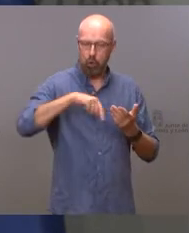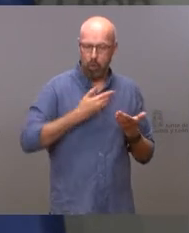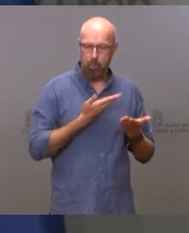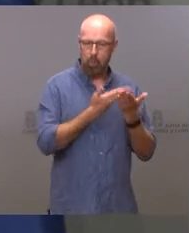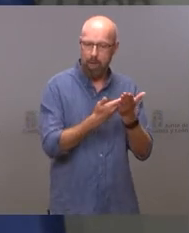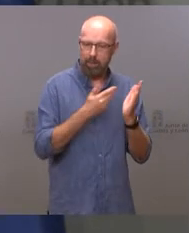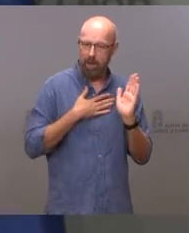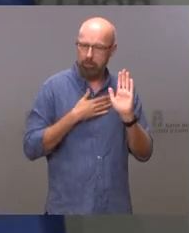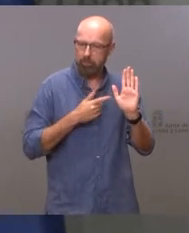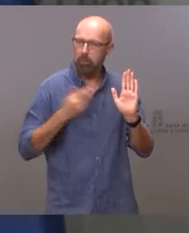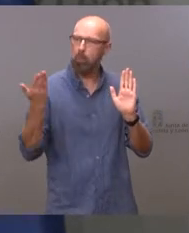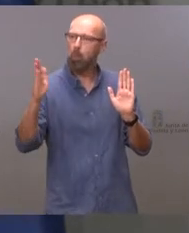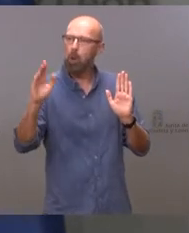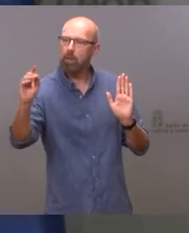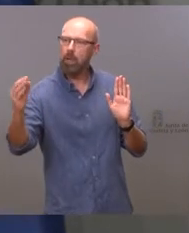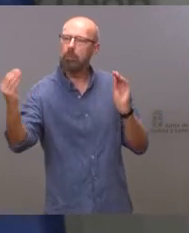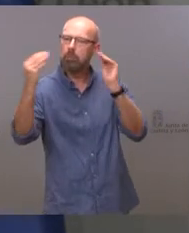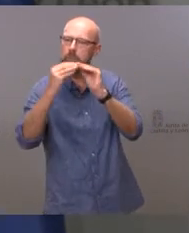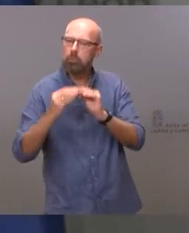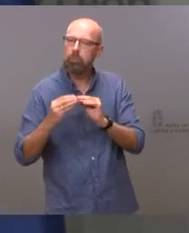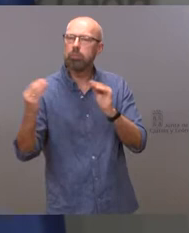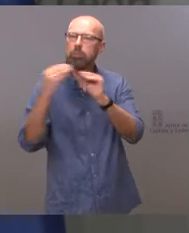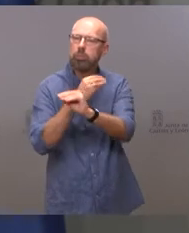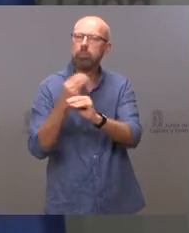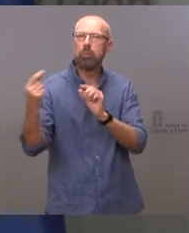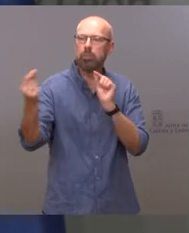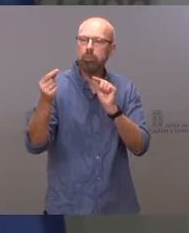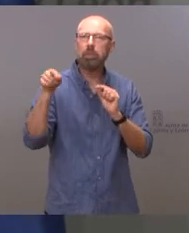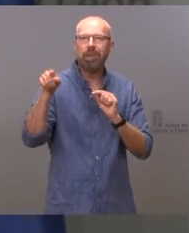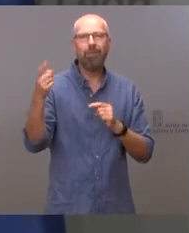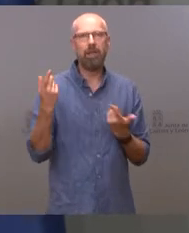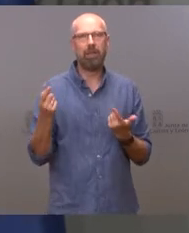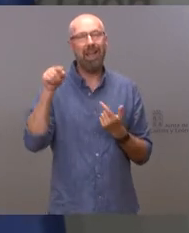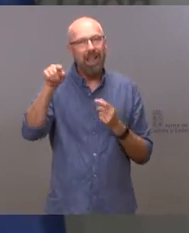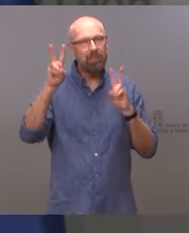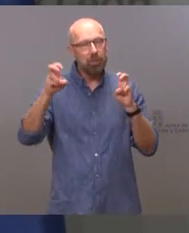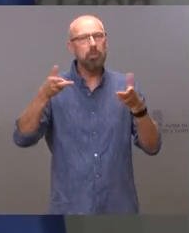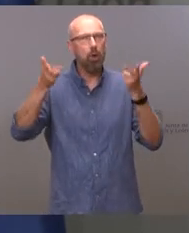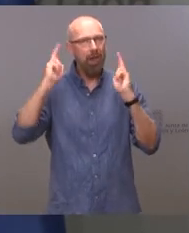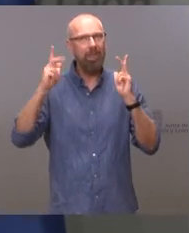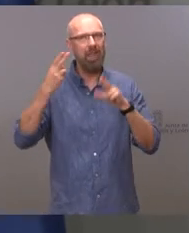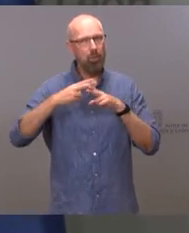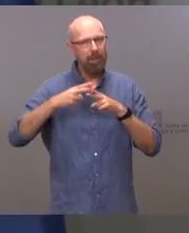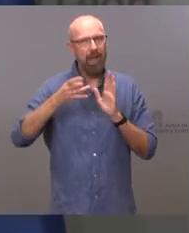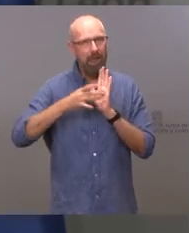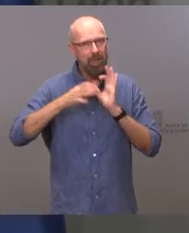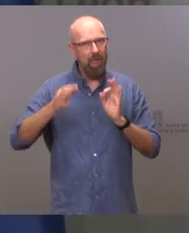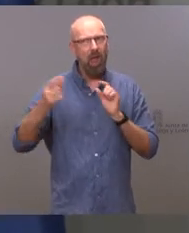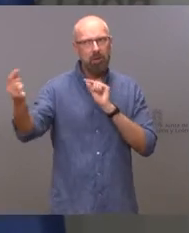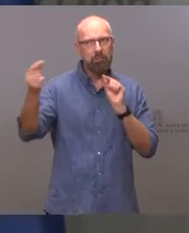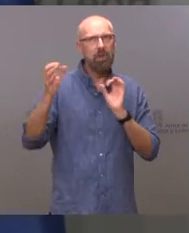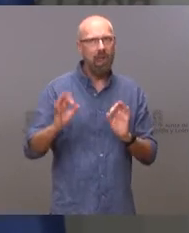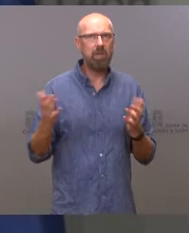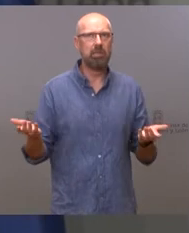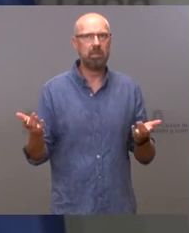Eso es hacer democracia, eso es hacer política de calidad. Y lo otro, pues es lo mismo de